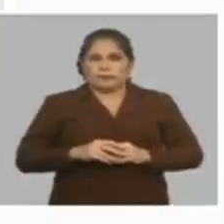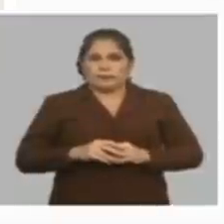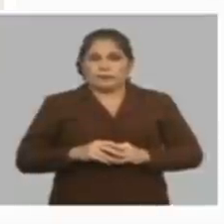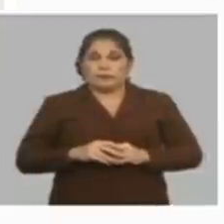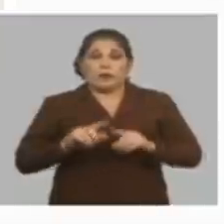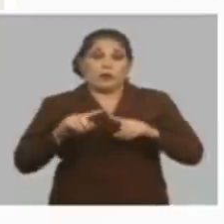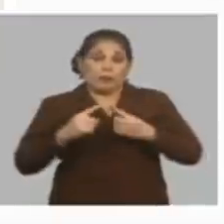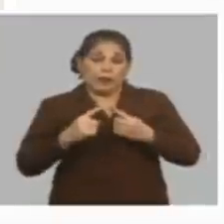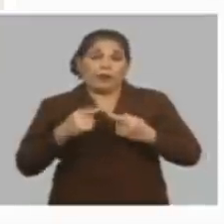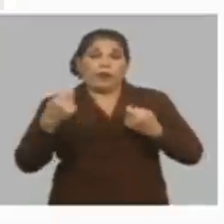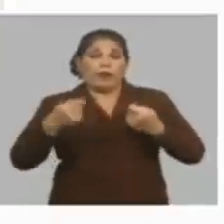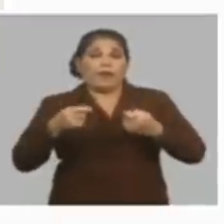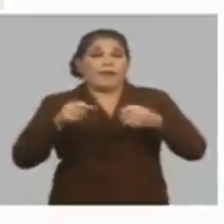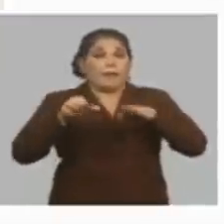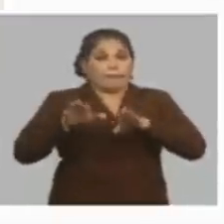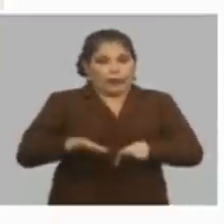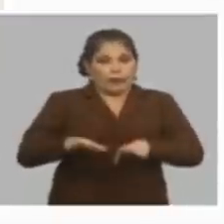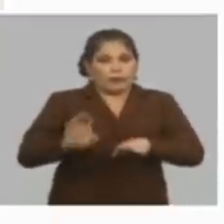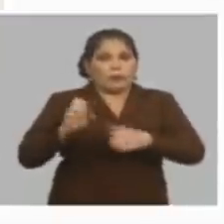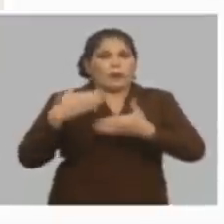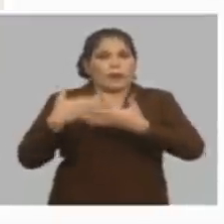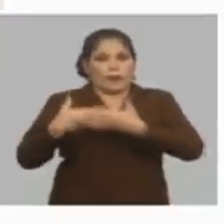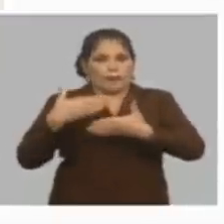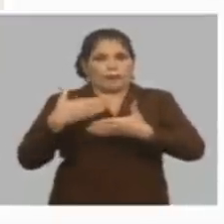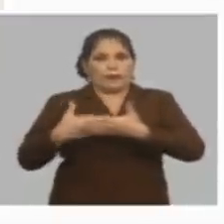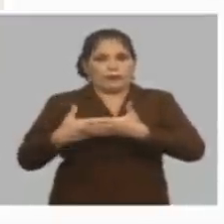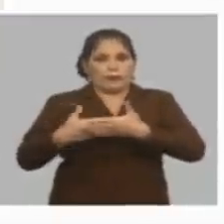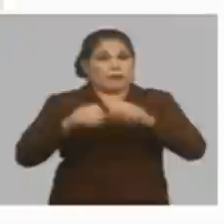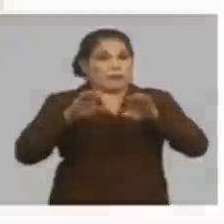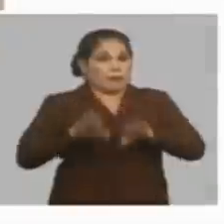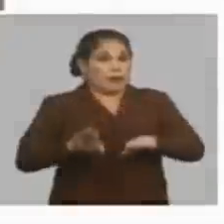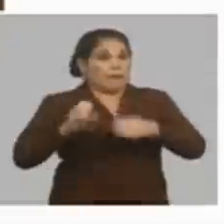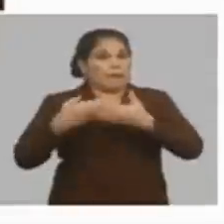si no va a haber paralizaciones en el sistema empresarial